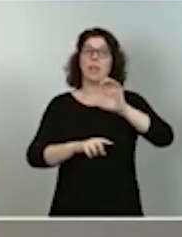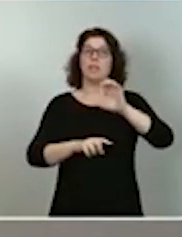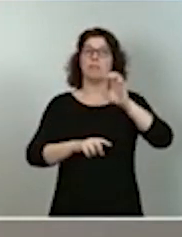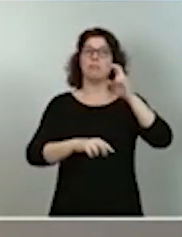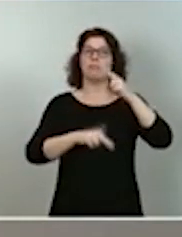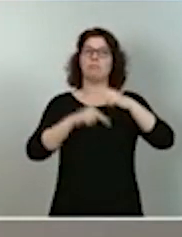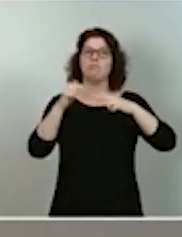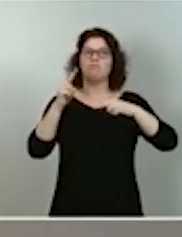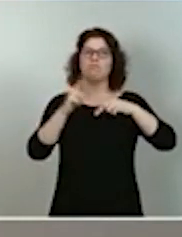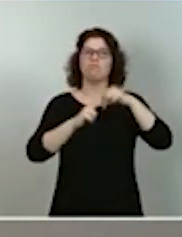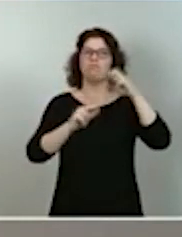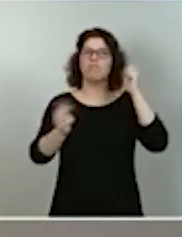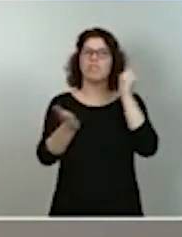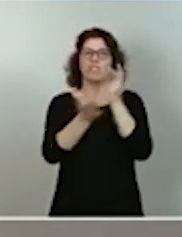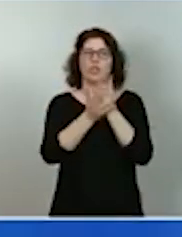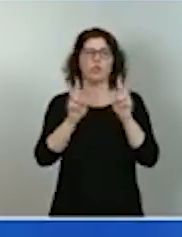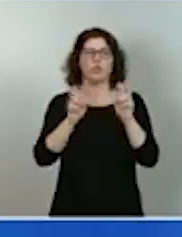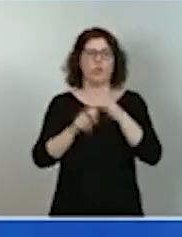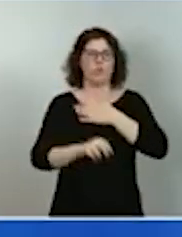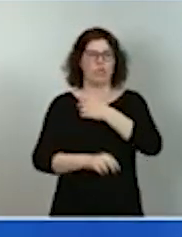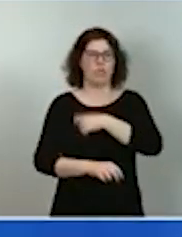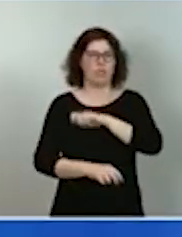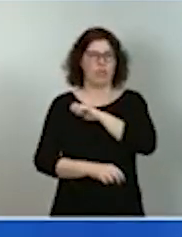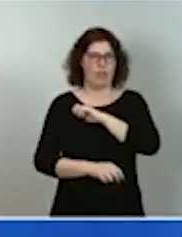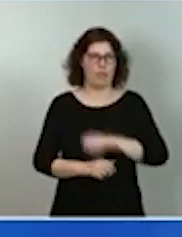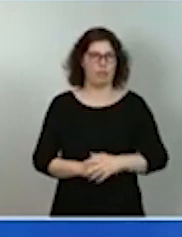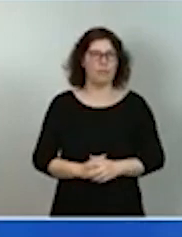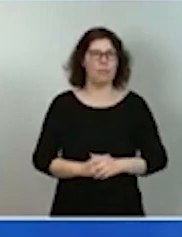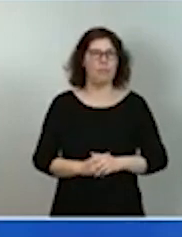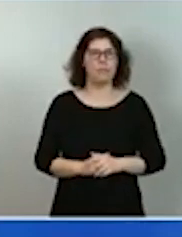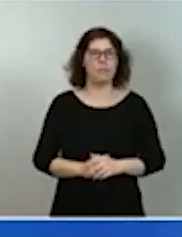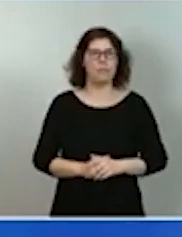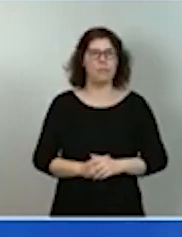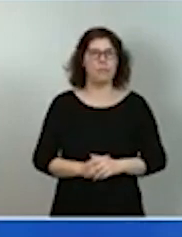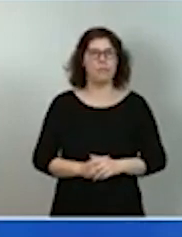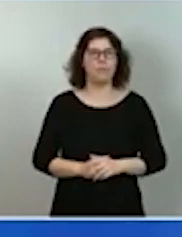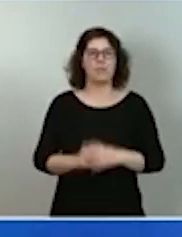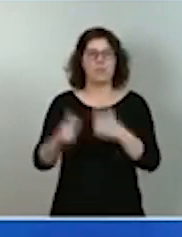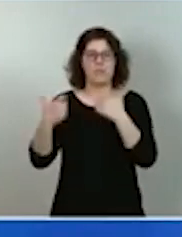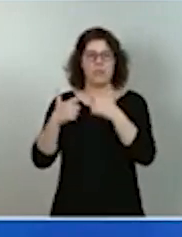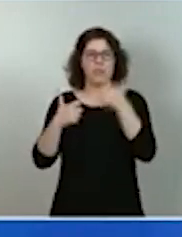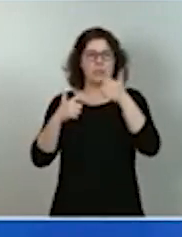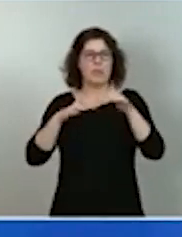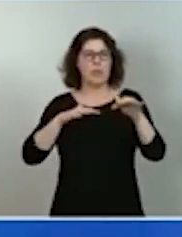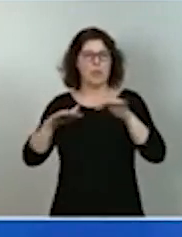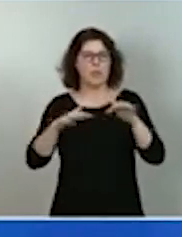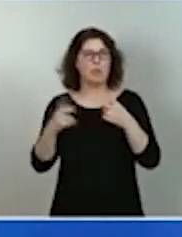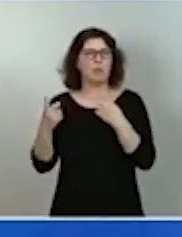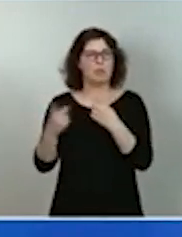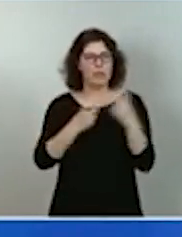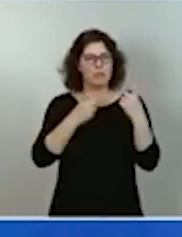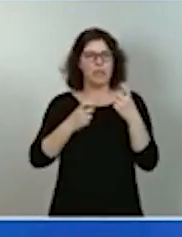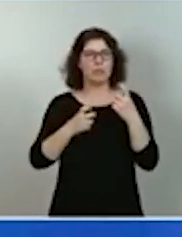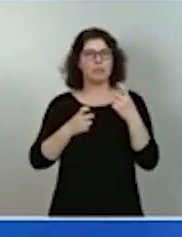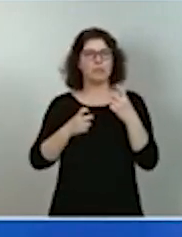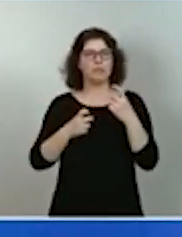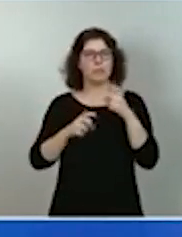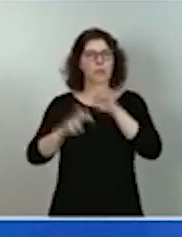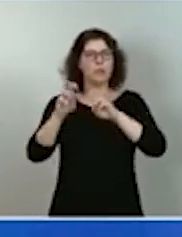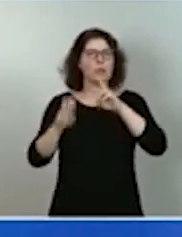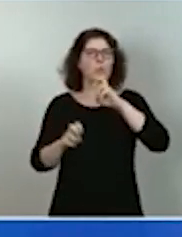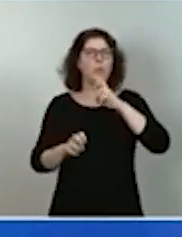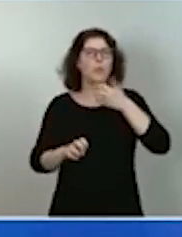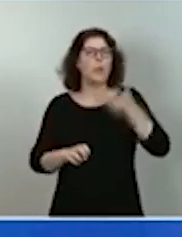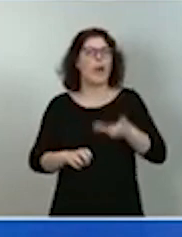para España. Hacen falta sectores más dinámicos, capaces de generar mayor valor añadido para que no se vuelva a hablar de España